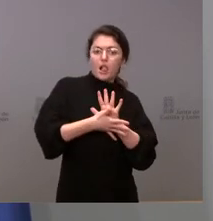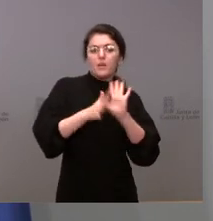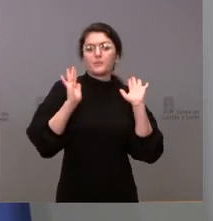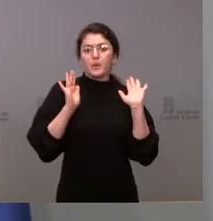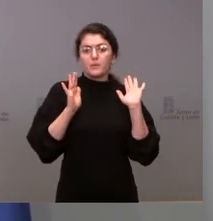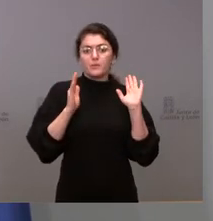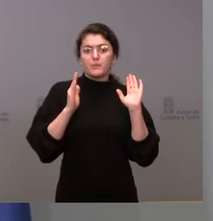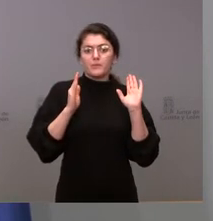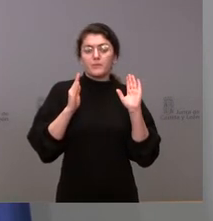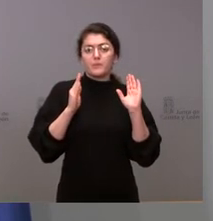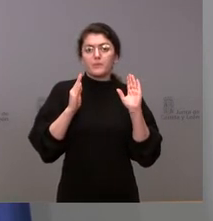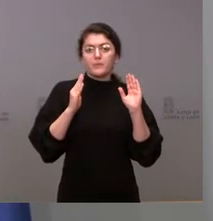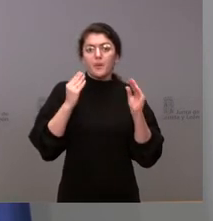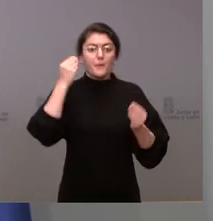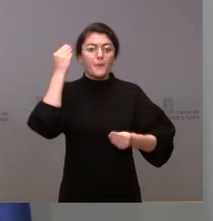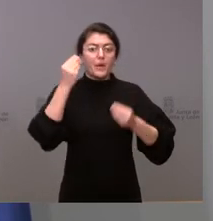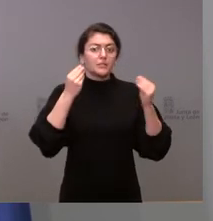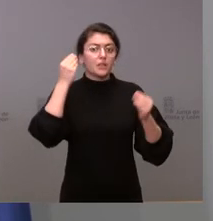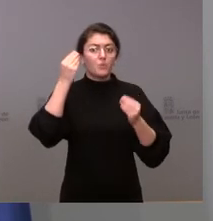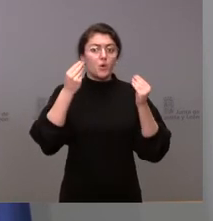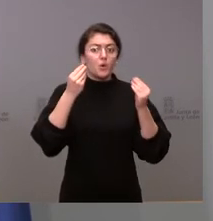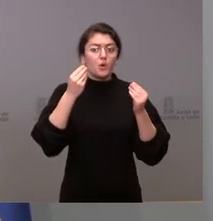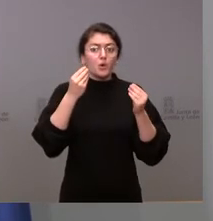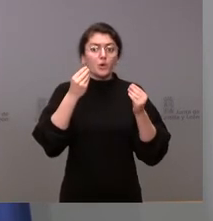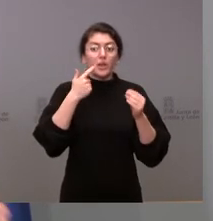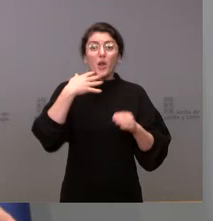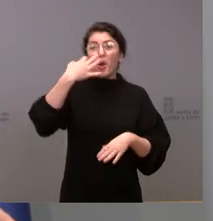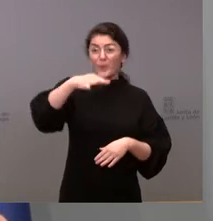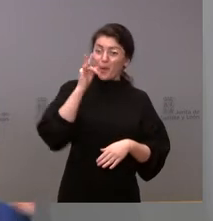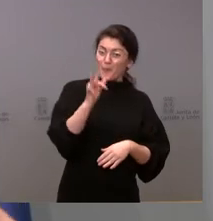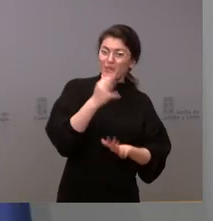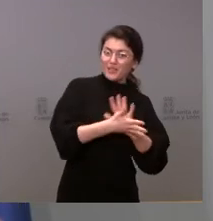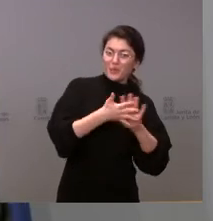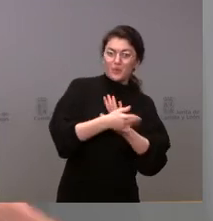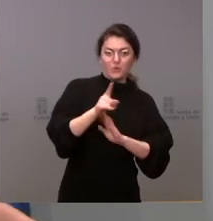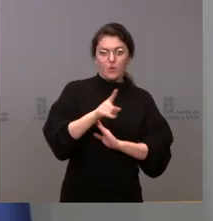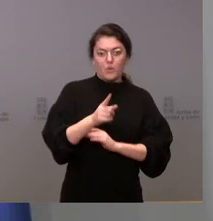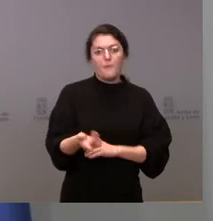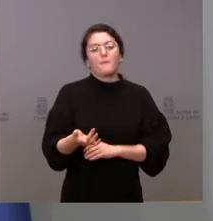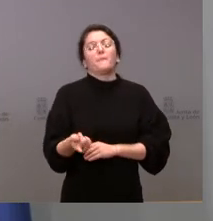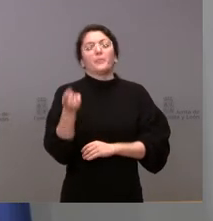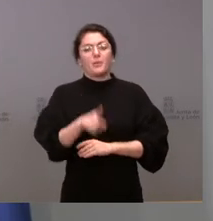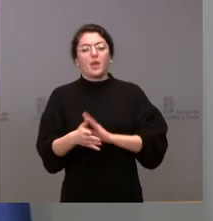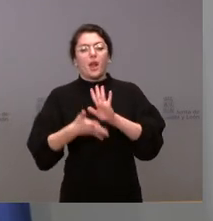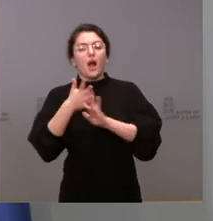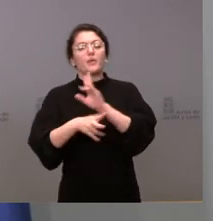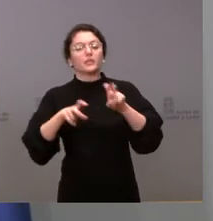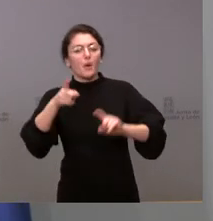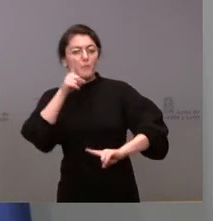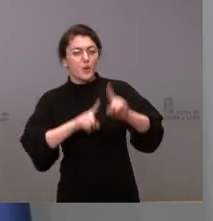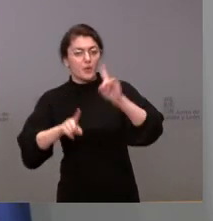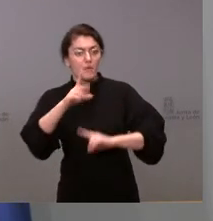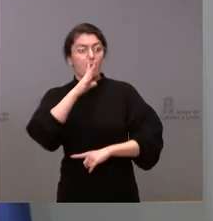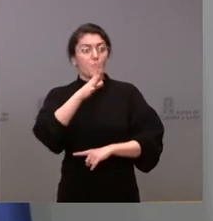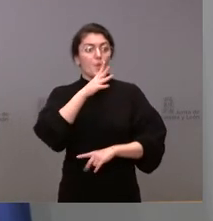cómo garantizar la recuperación sino cómo abordar estos problemas que hoy ya están sufriendo muchas personas como consecuencia de esa pérdida de poder adquisitivo de esa